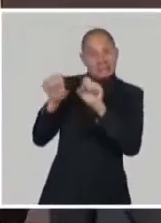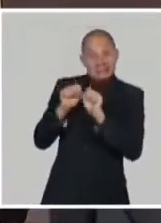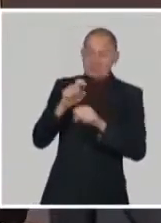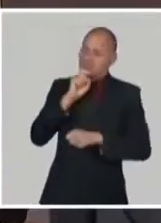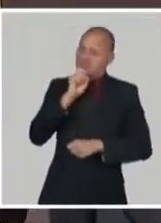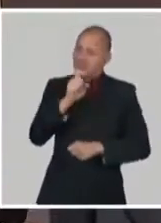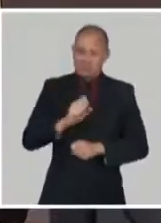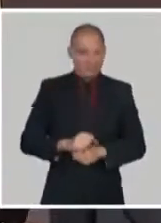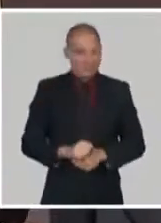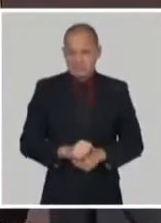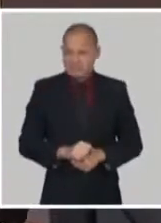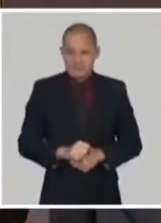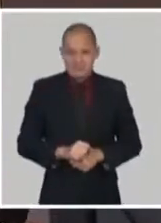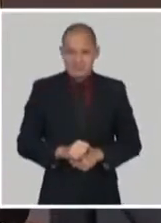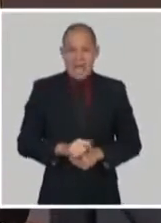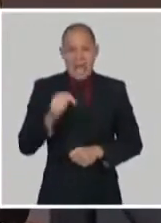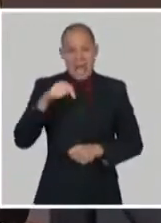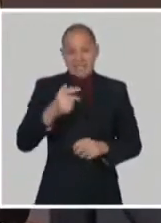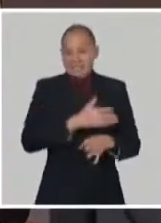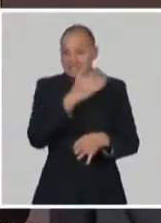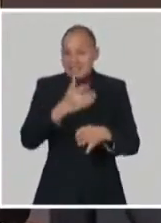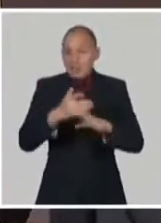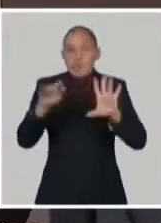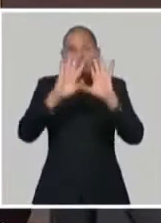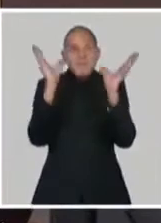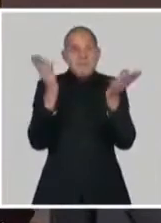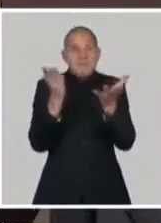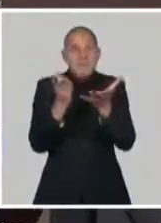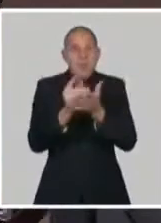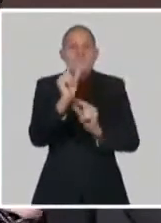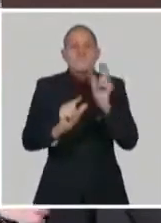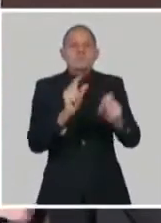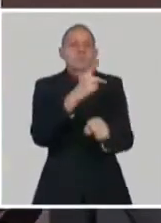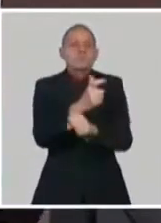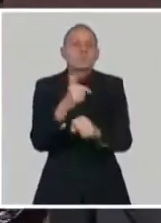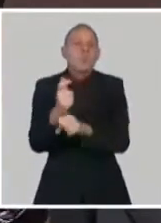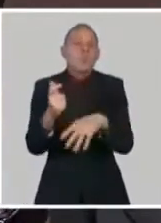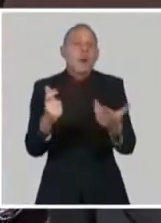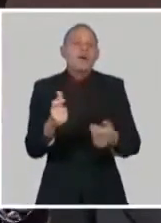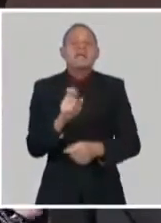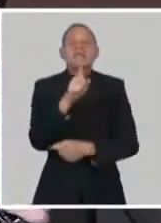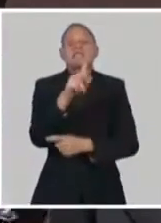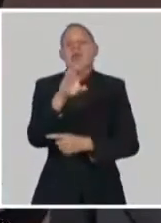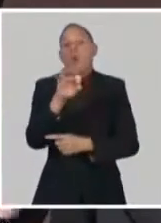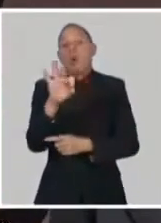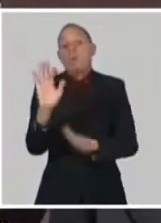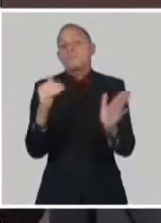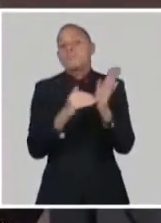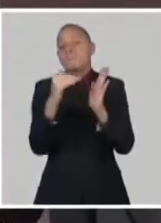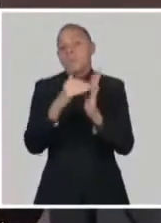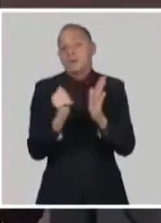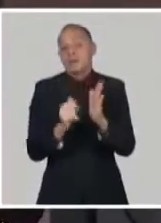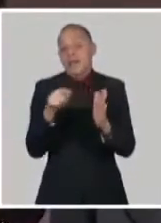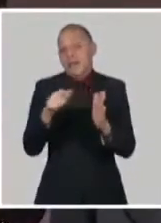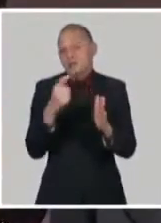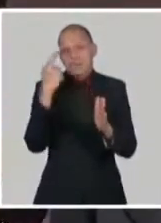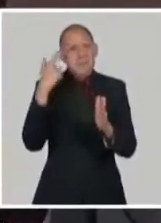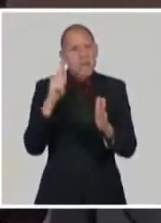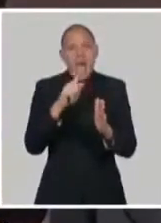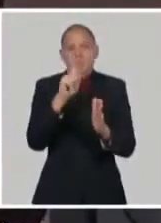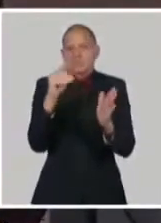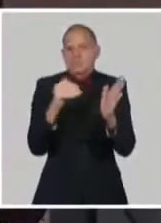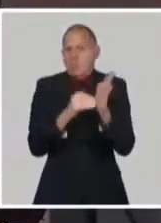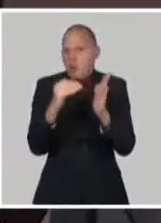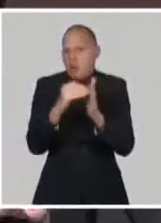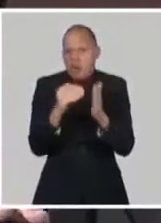millones de dosis de vacunas. Que eso significa un poco más del 1%. O sea, en este